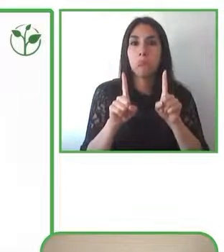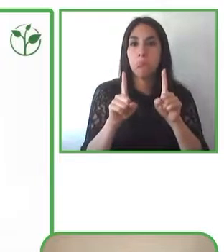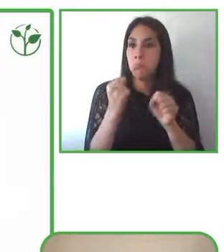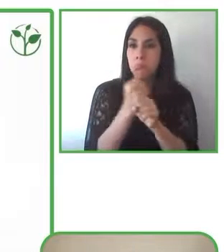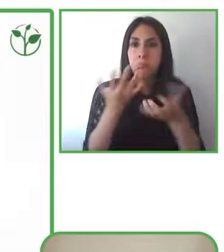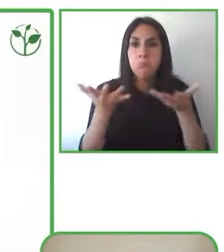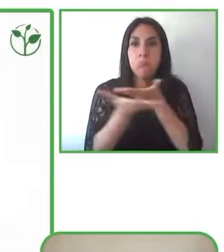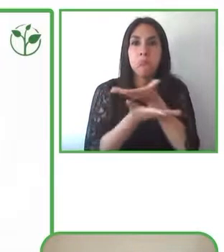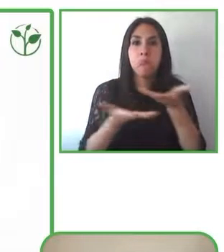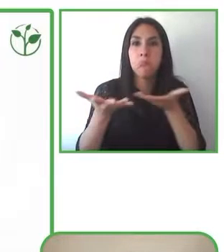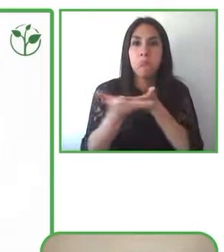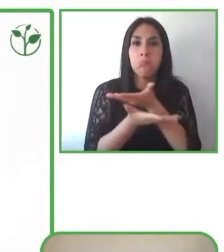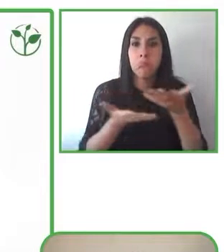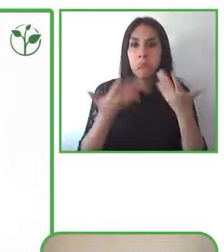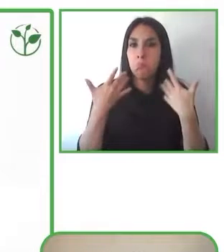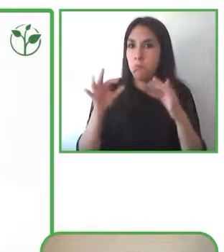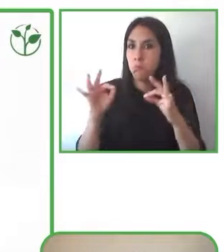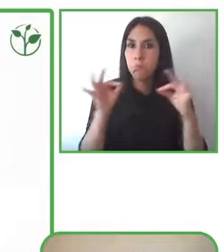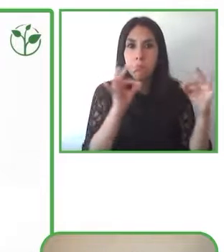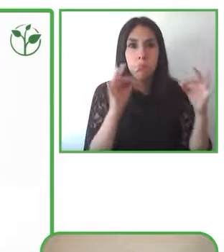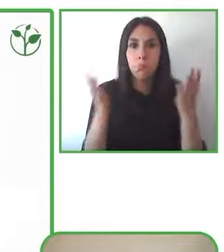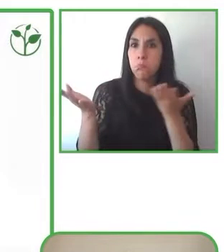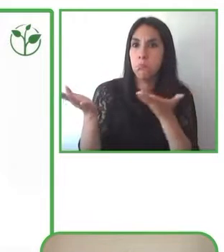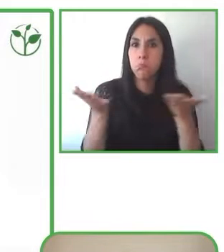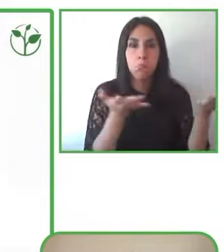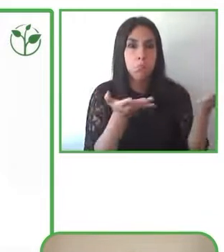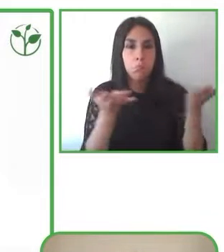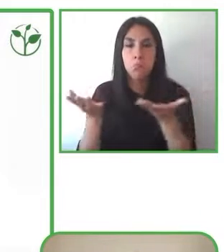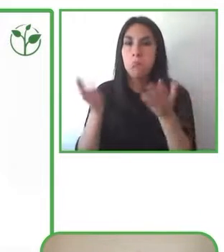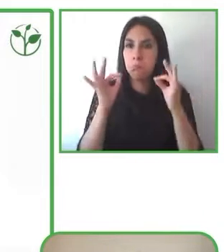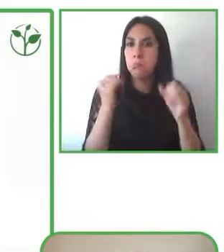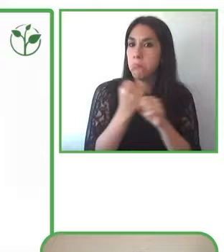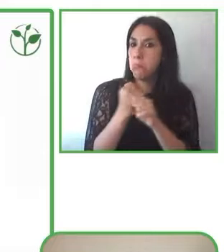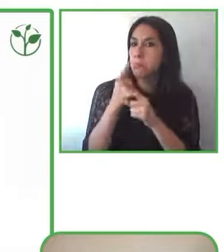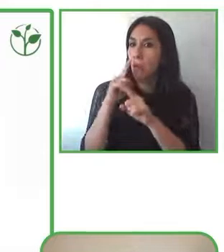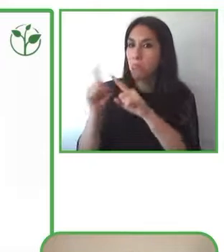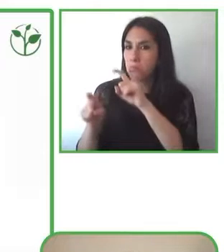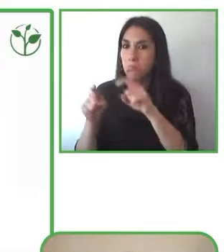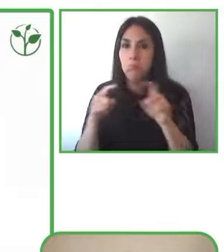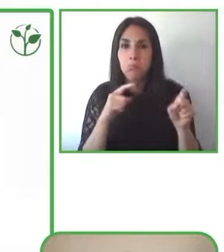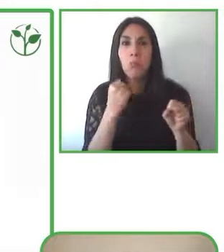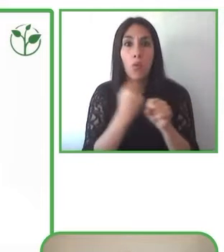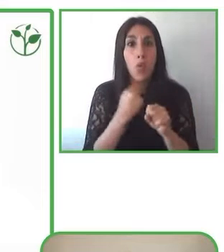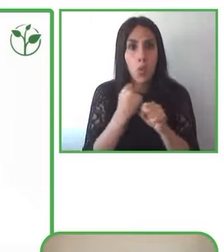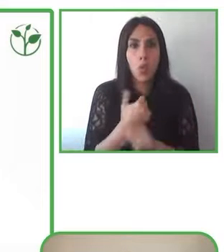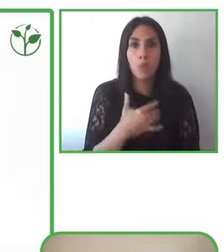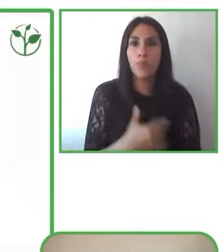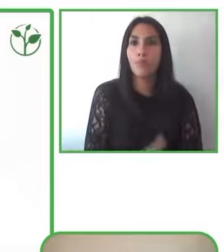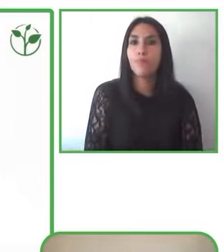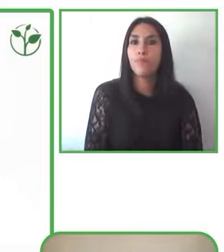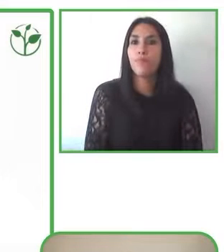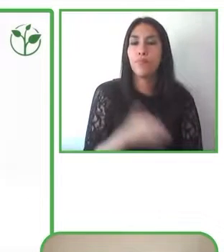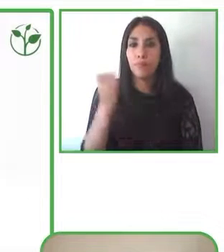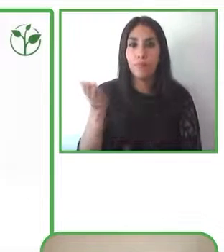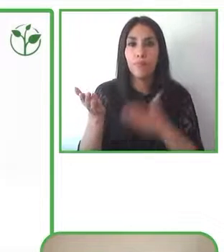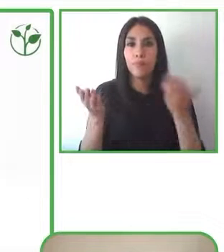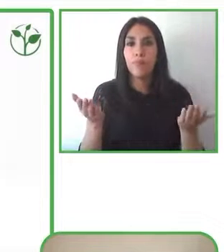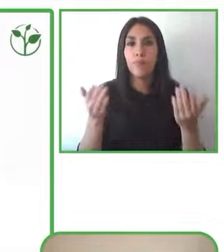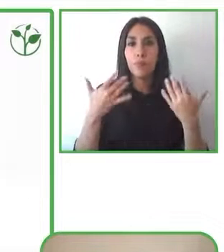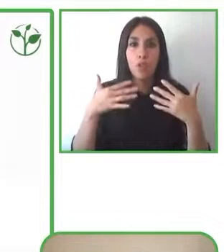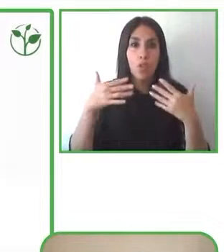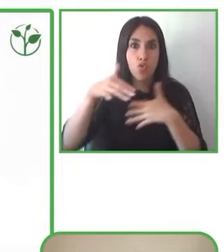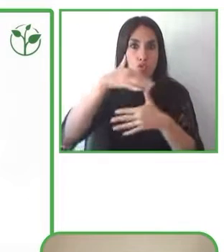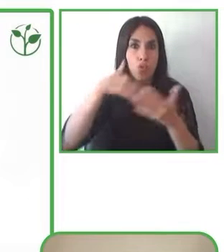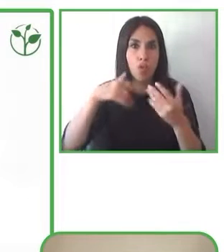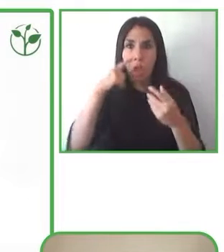trabajando juntas y me consta que aquello funcionó muy bien y que son siguen siendo amigas lo cual es una de esas